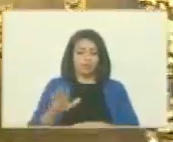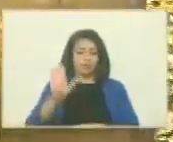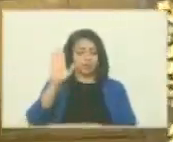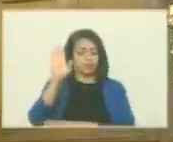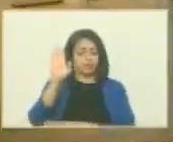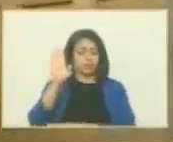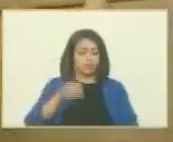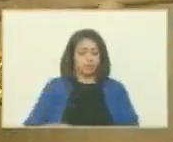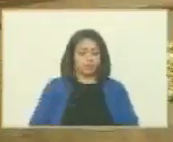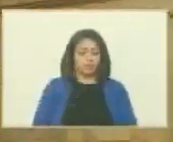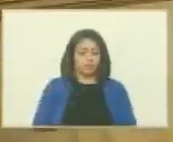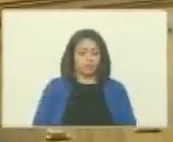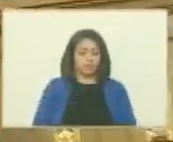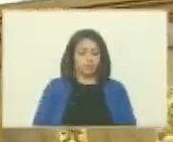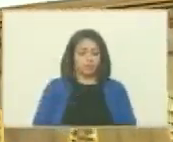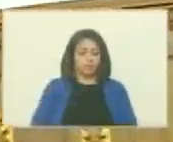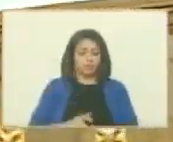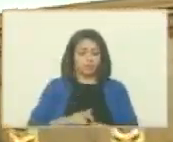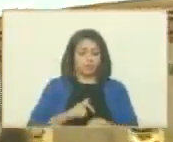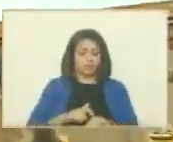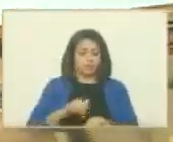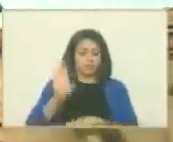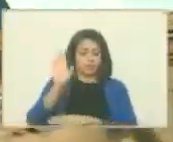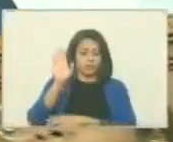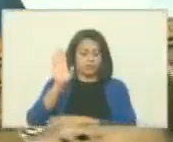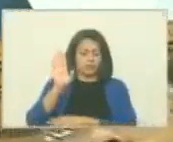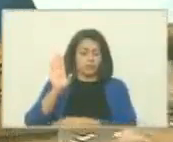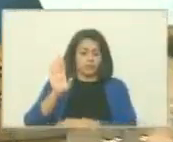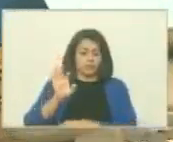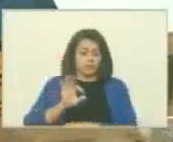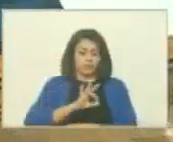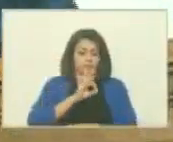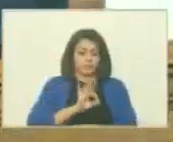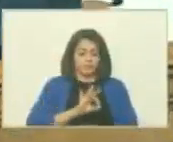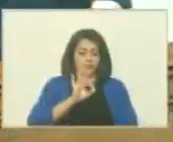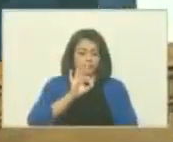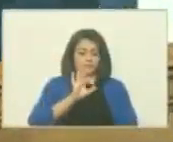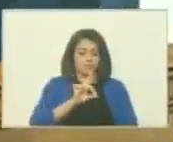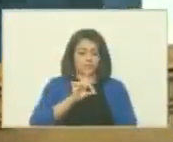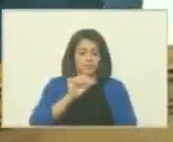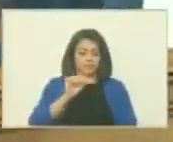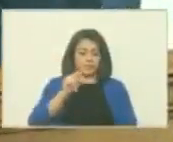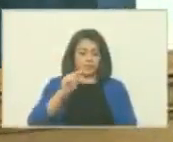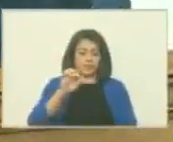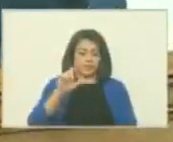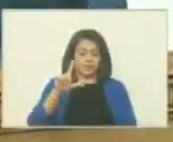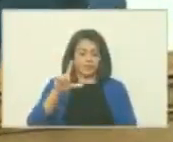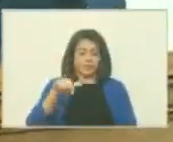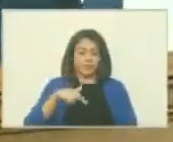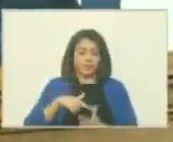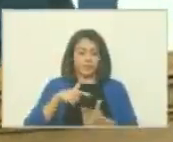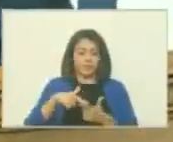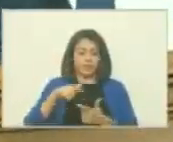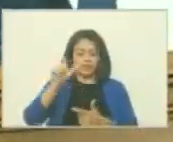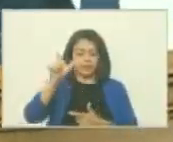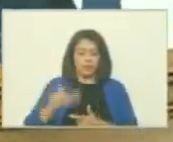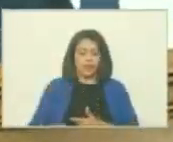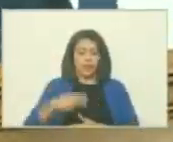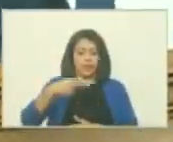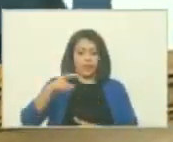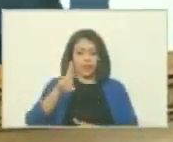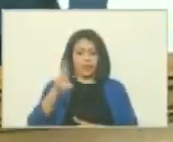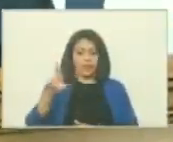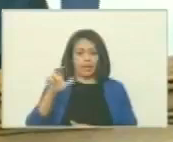A esta hora ha sido juramentado el ciudadano Daniel Augusto Ramírez Herrera